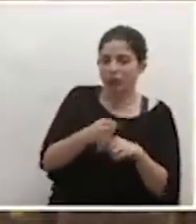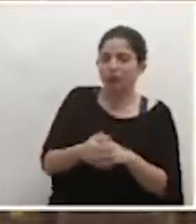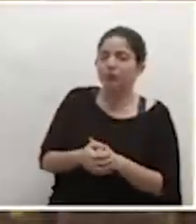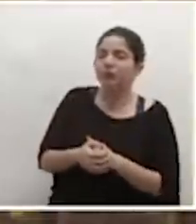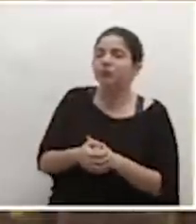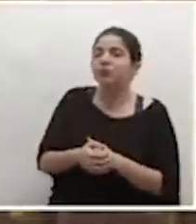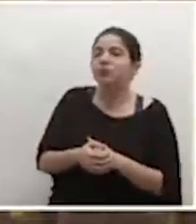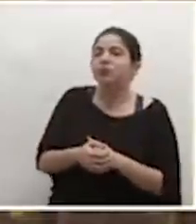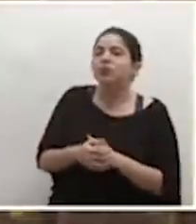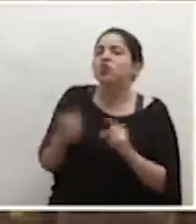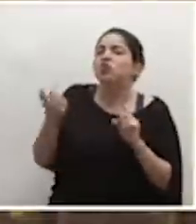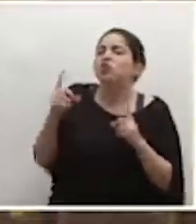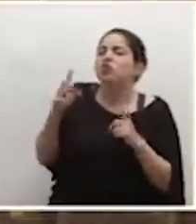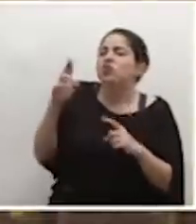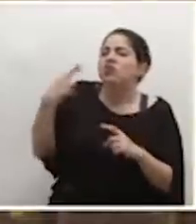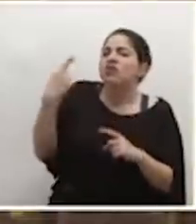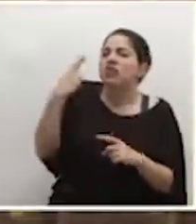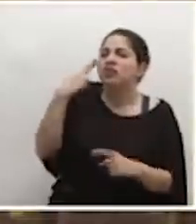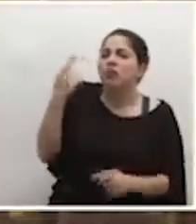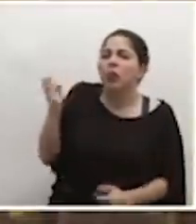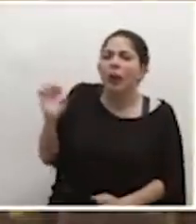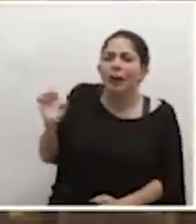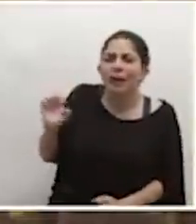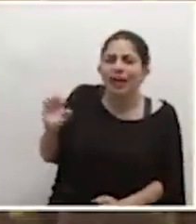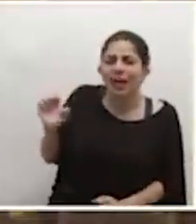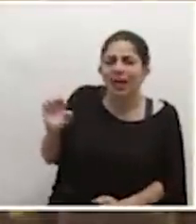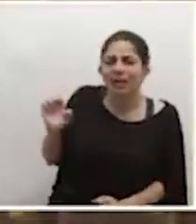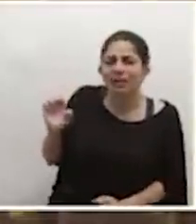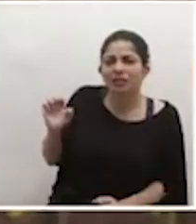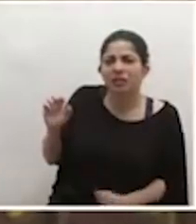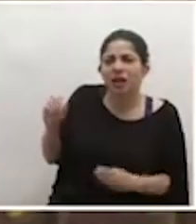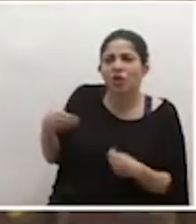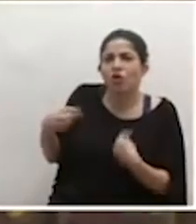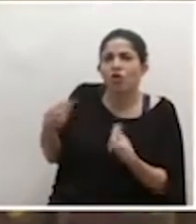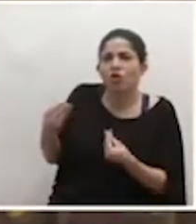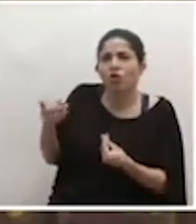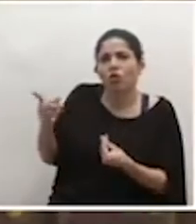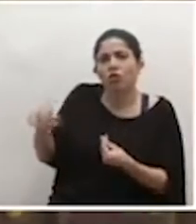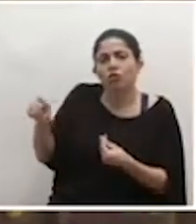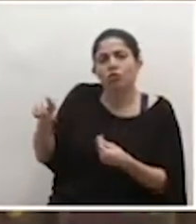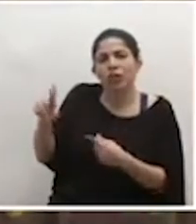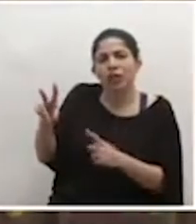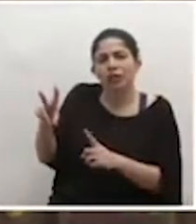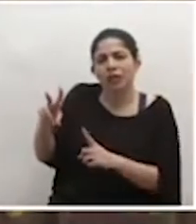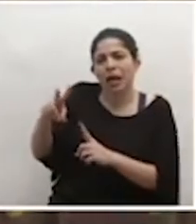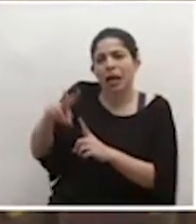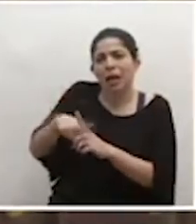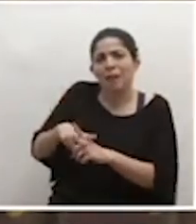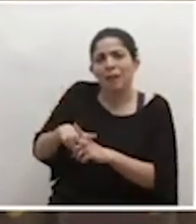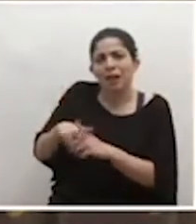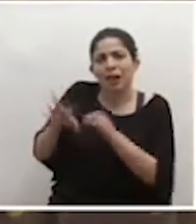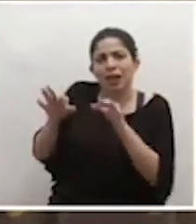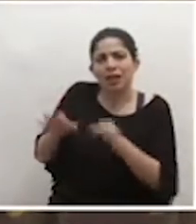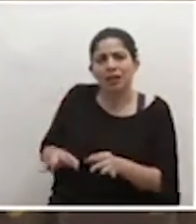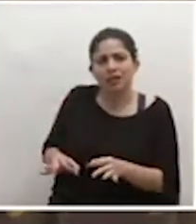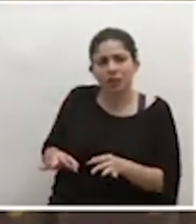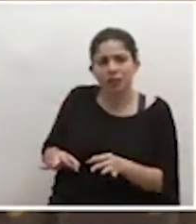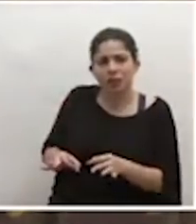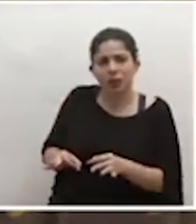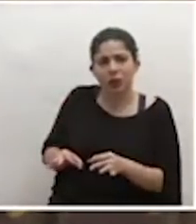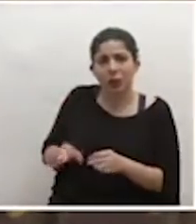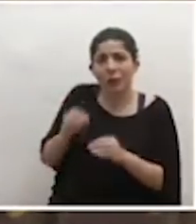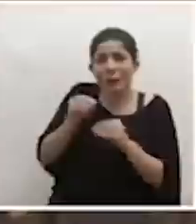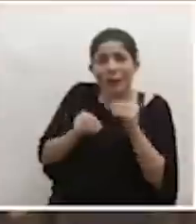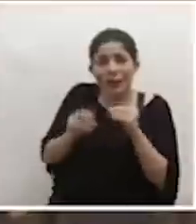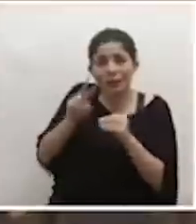¿Qué razones de emergencia los llevaron a ustedes a adoptar esta decisión menos de